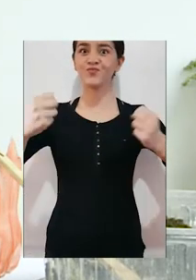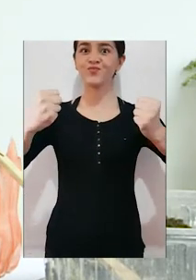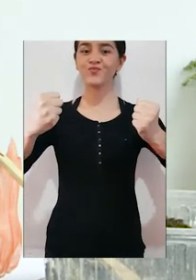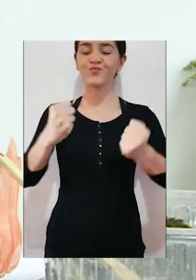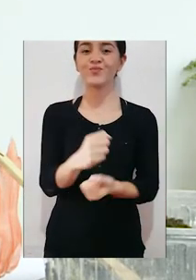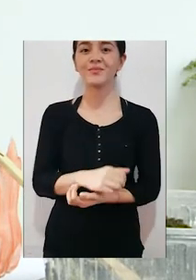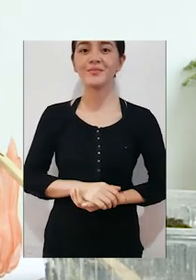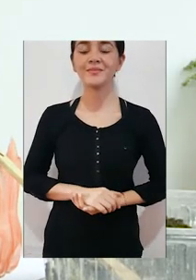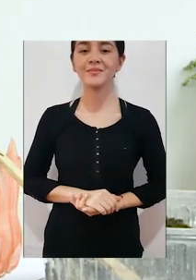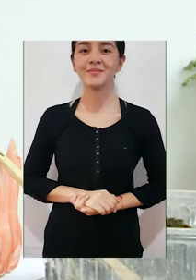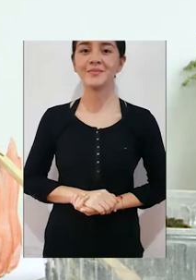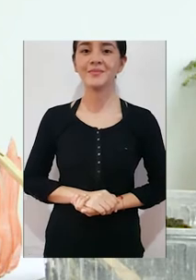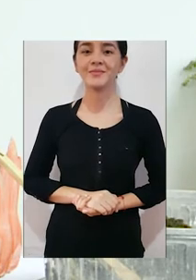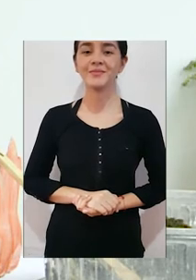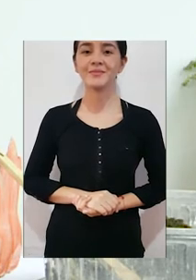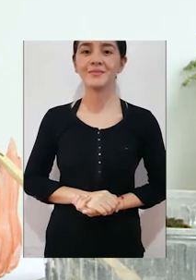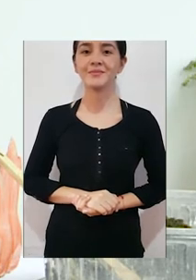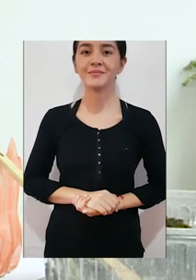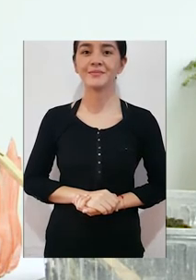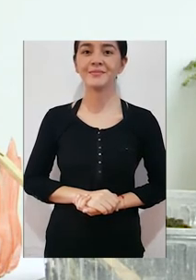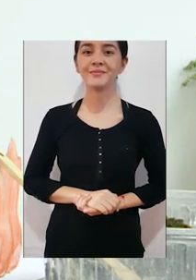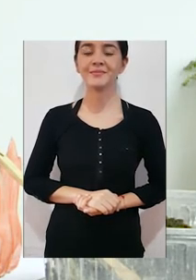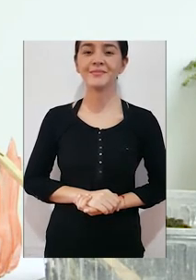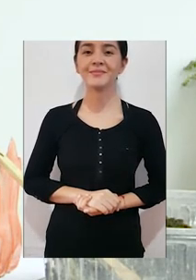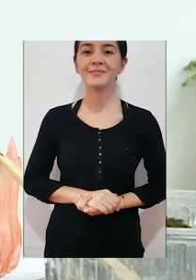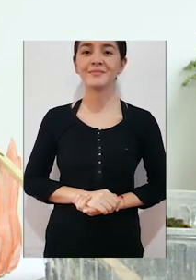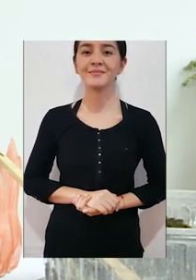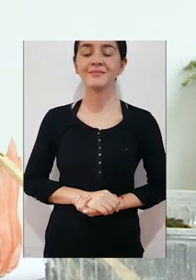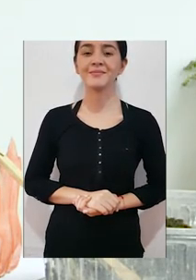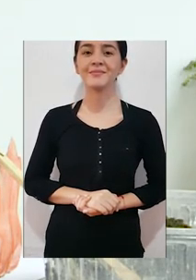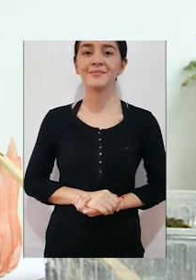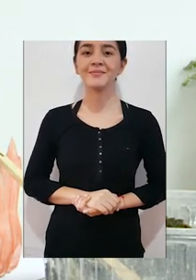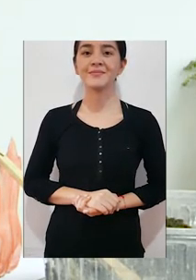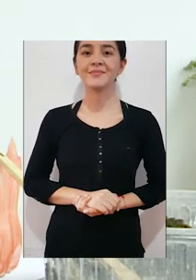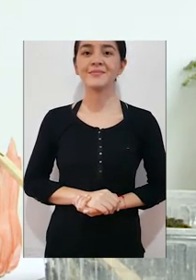ya que la pulpa les va a ayudar a estar mejor.